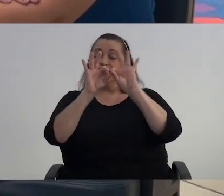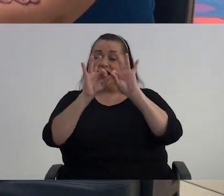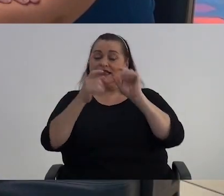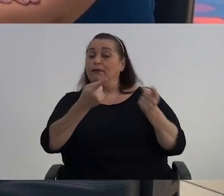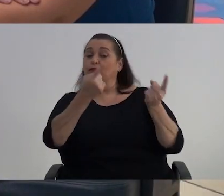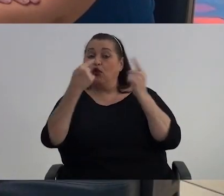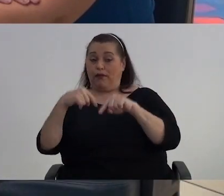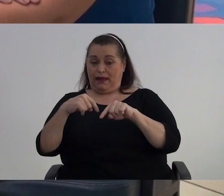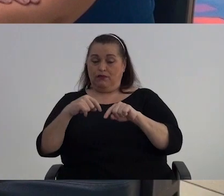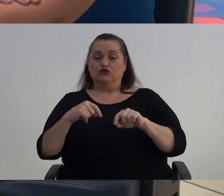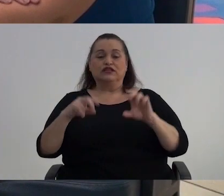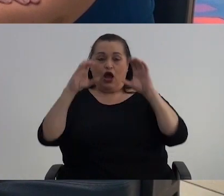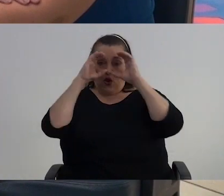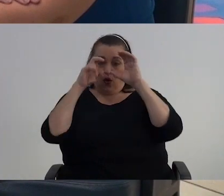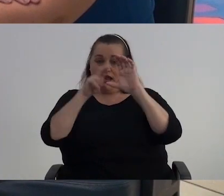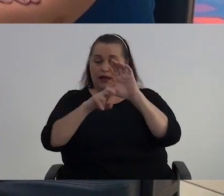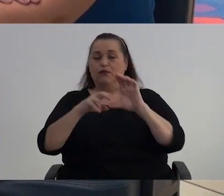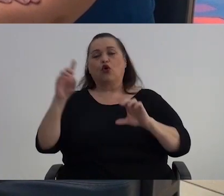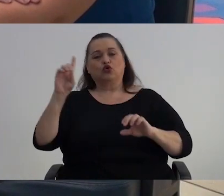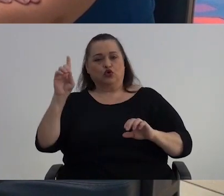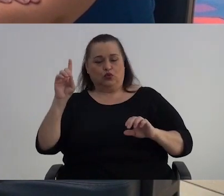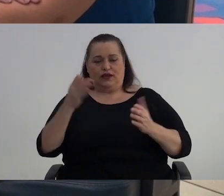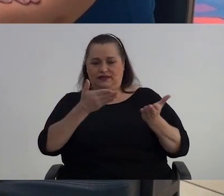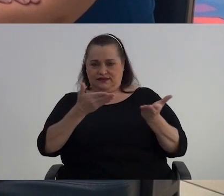Y regresamos A Colipro Con Douglas